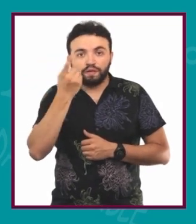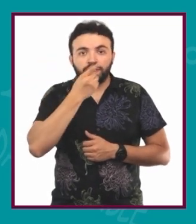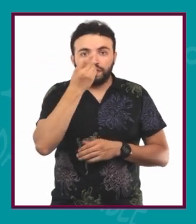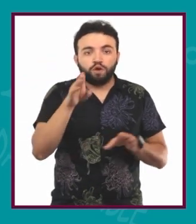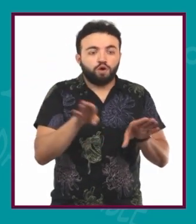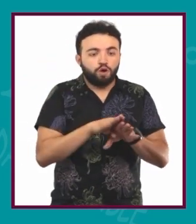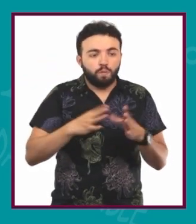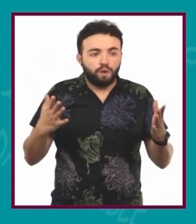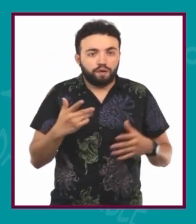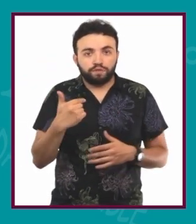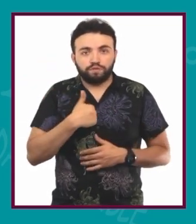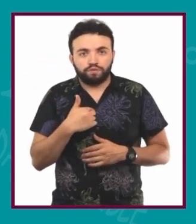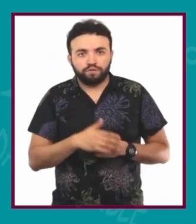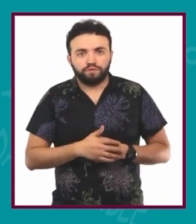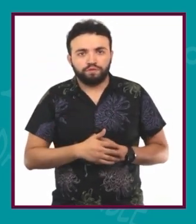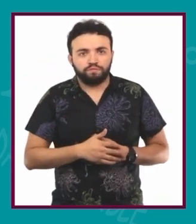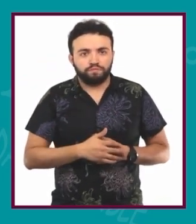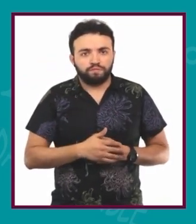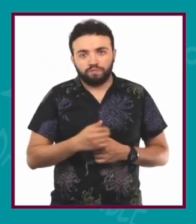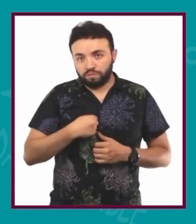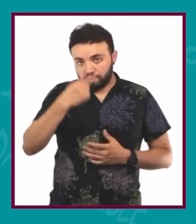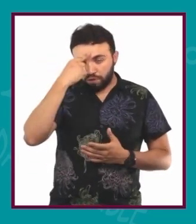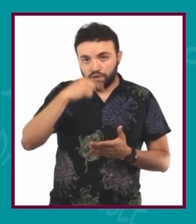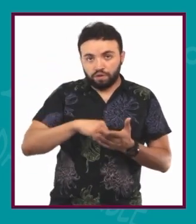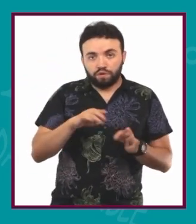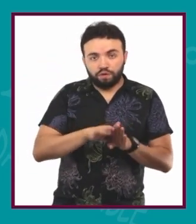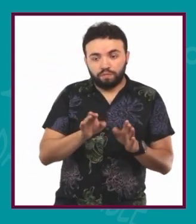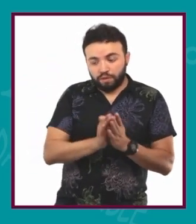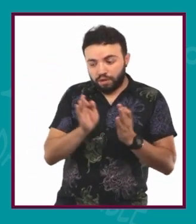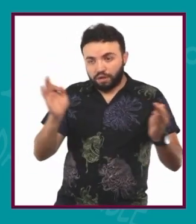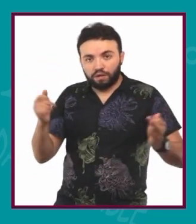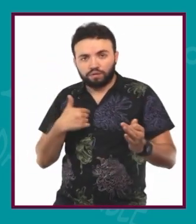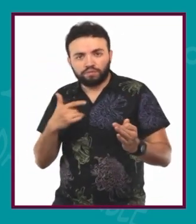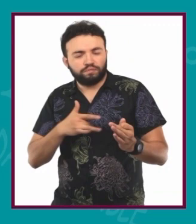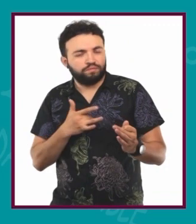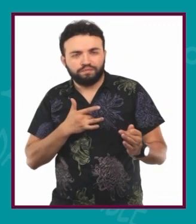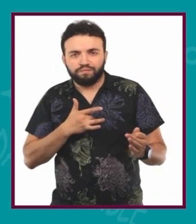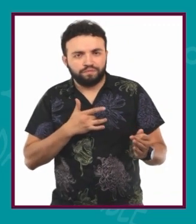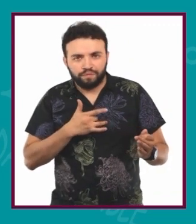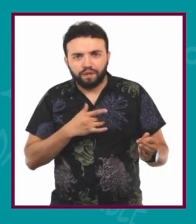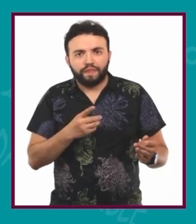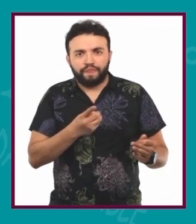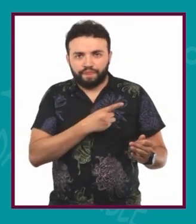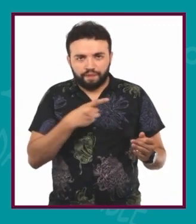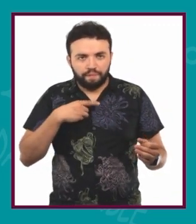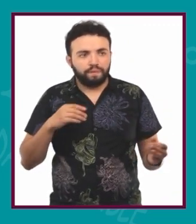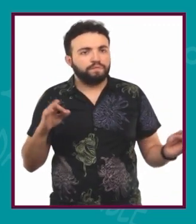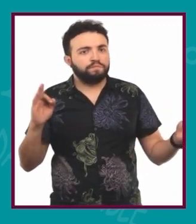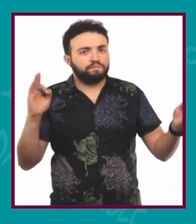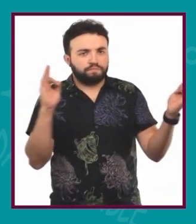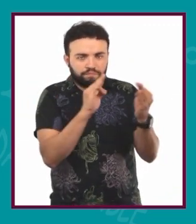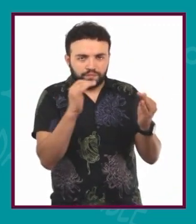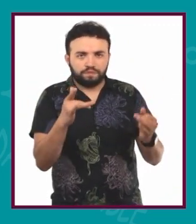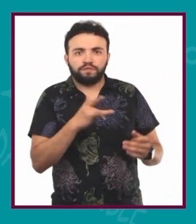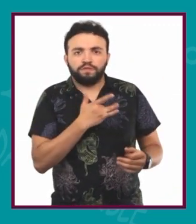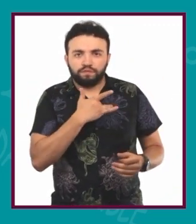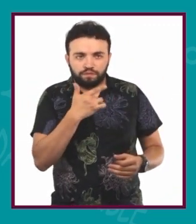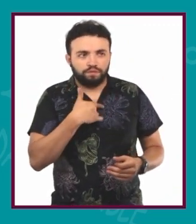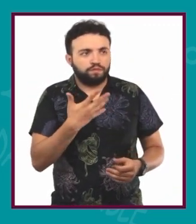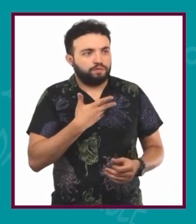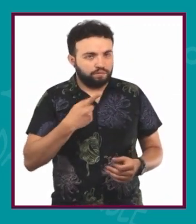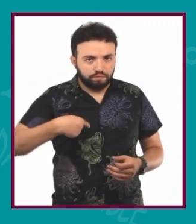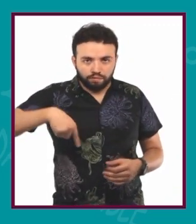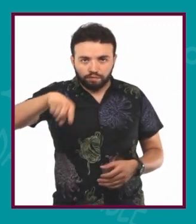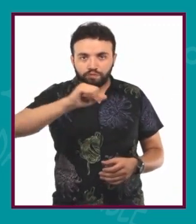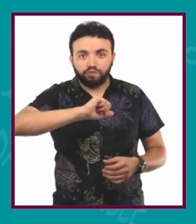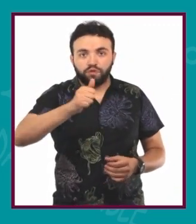mismos no es algo alejado de sentir. Al contrario, es sentir que estamos con otros y aprender a